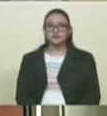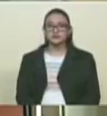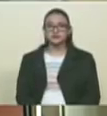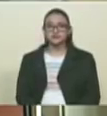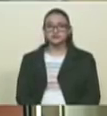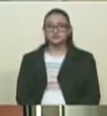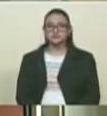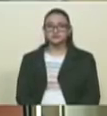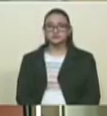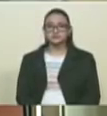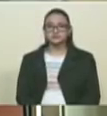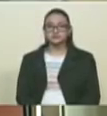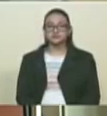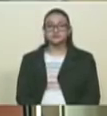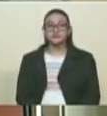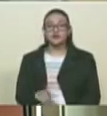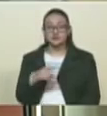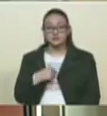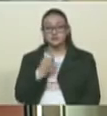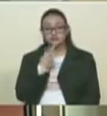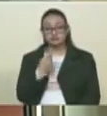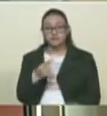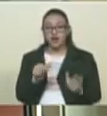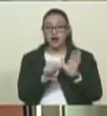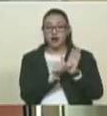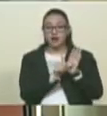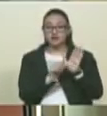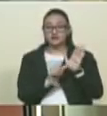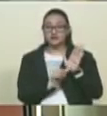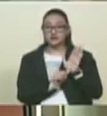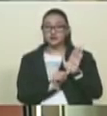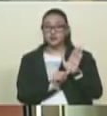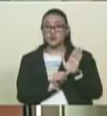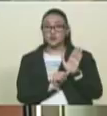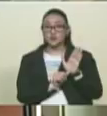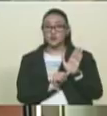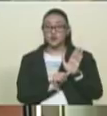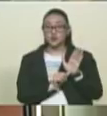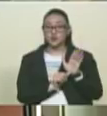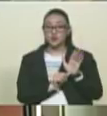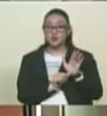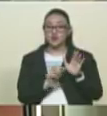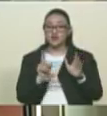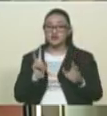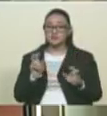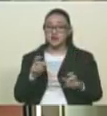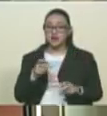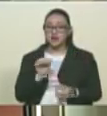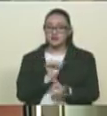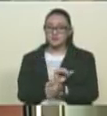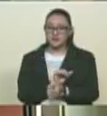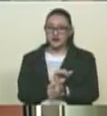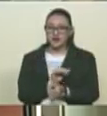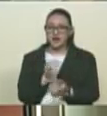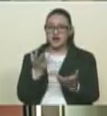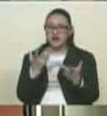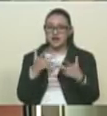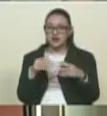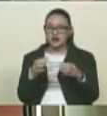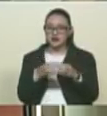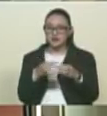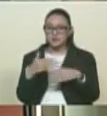además, señalar los artículos que están contenidos en el Código Penal y en la Ley Orgánica de Procesos